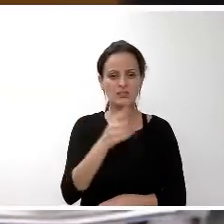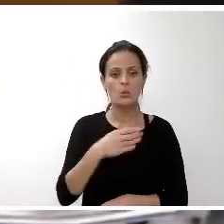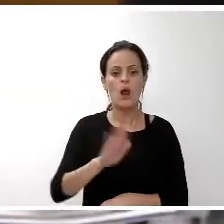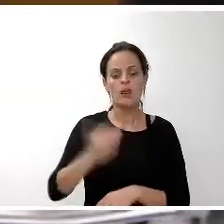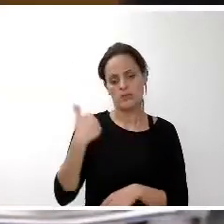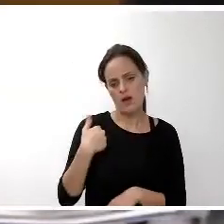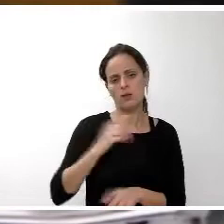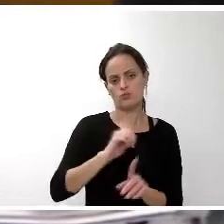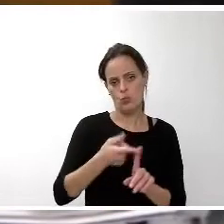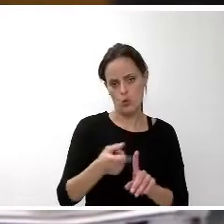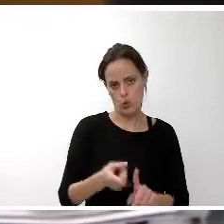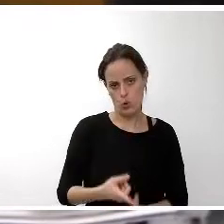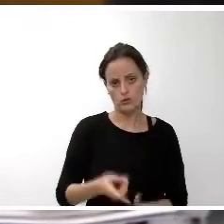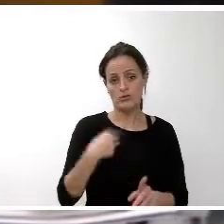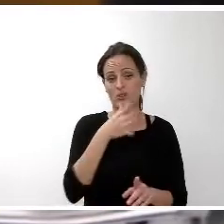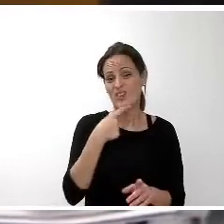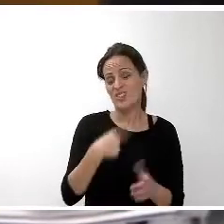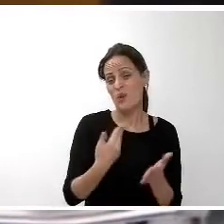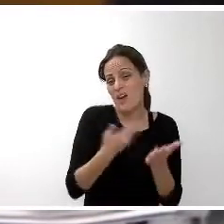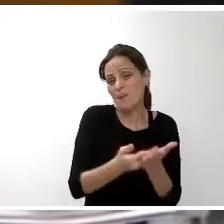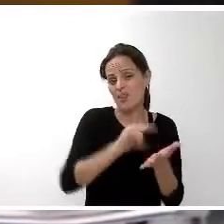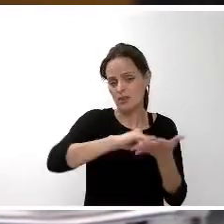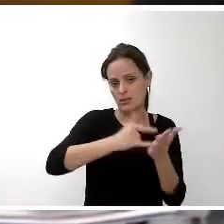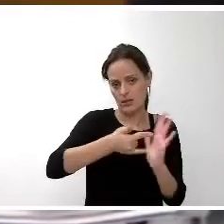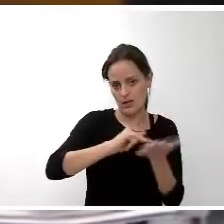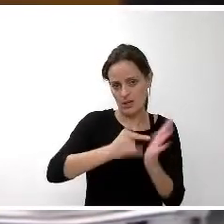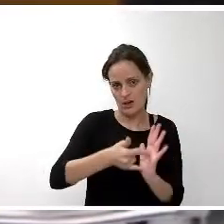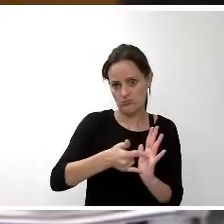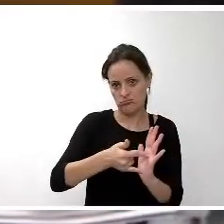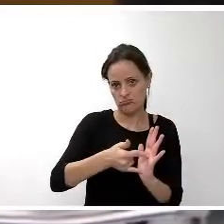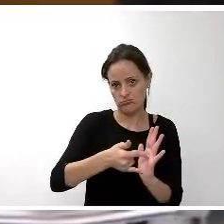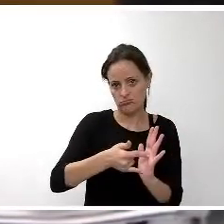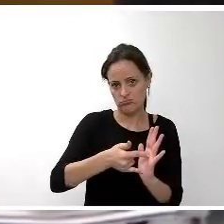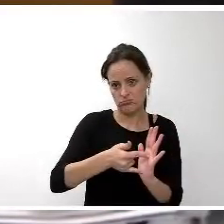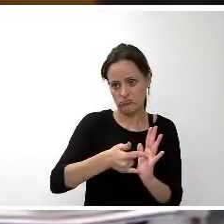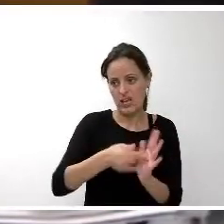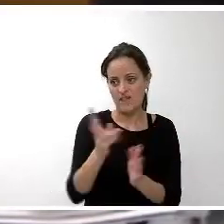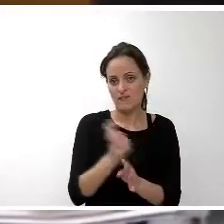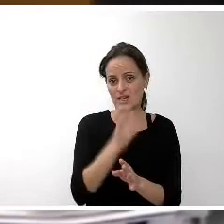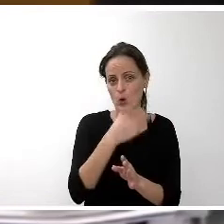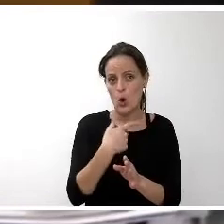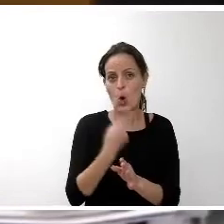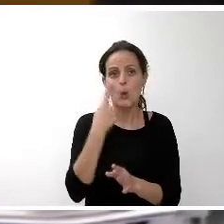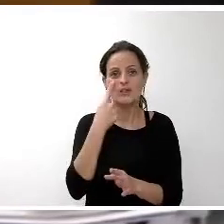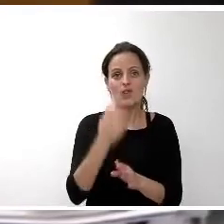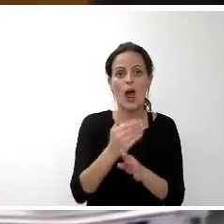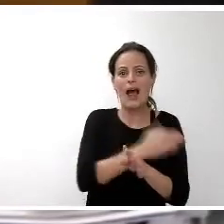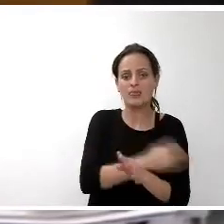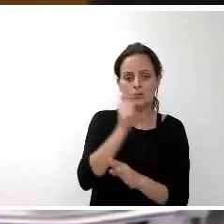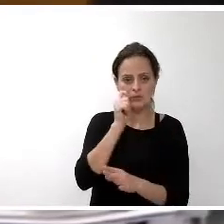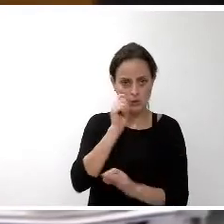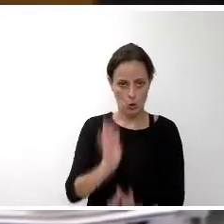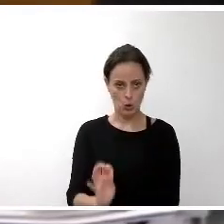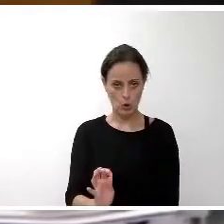lo tanto, hemos propiciado esta enmienda, vamos a llamar la técnica, derivada de las observaciones planteadas por el interventor en su informe,